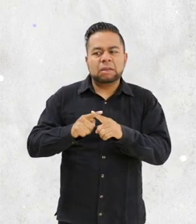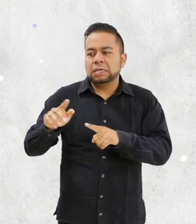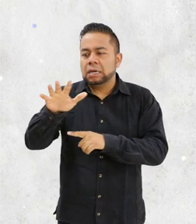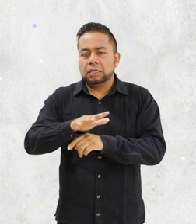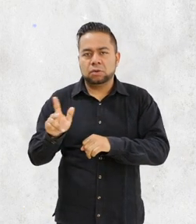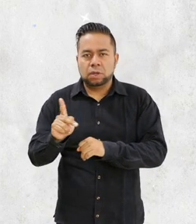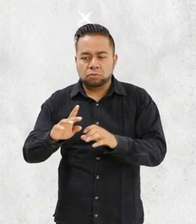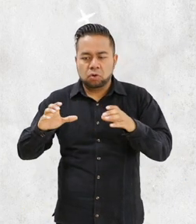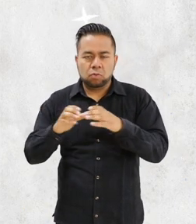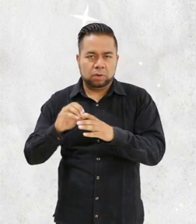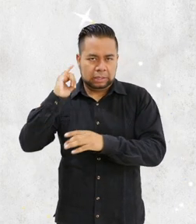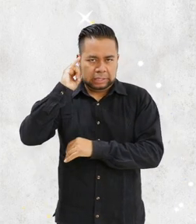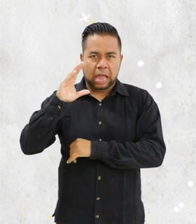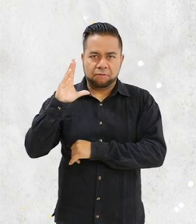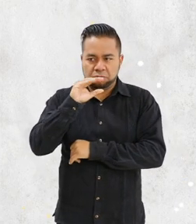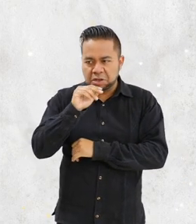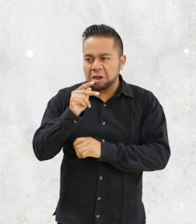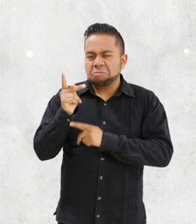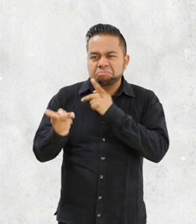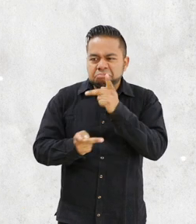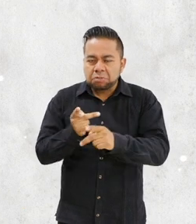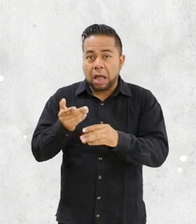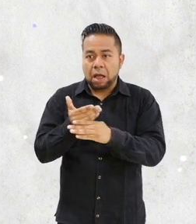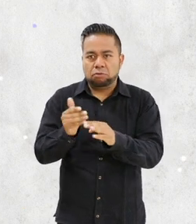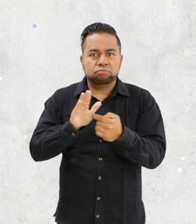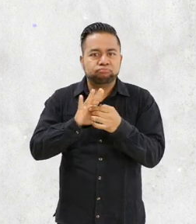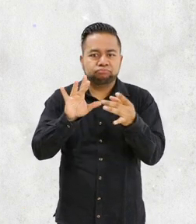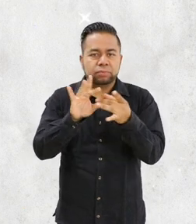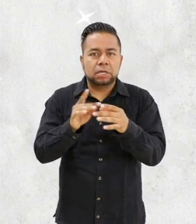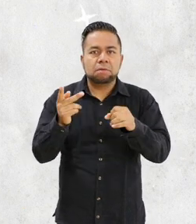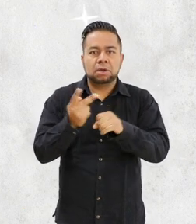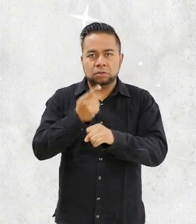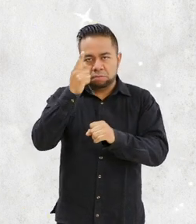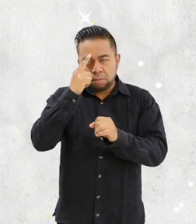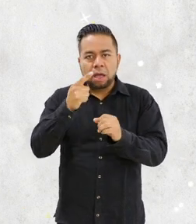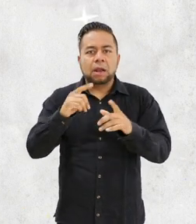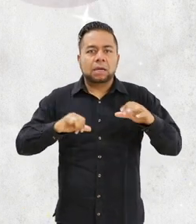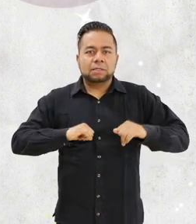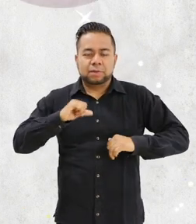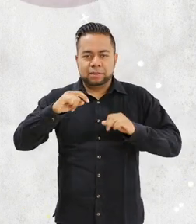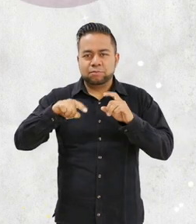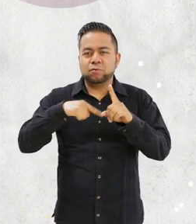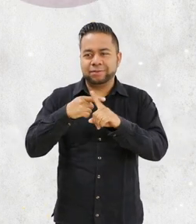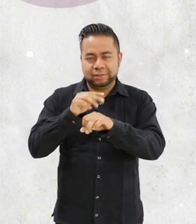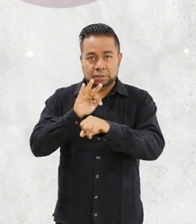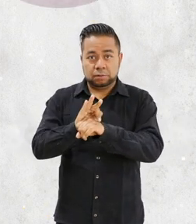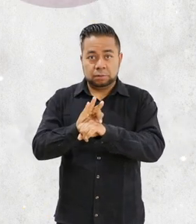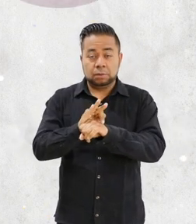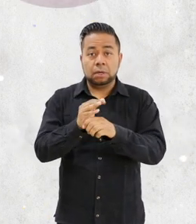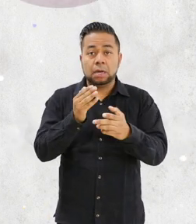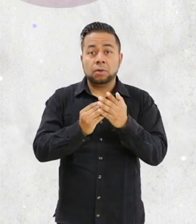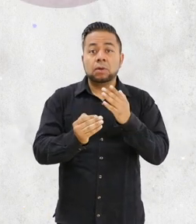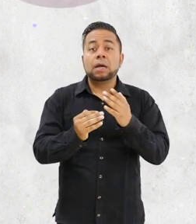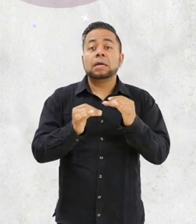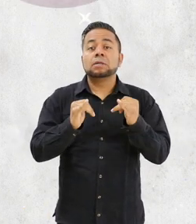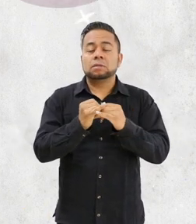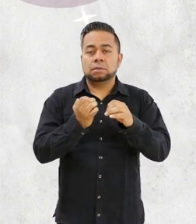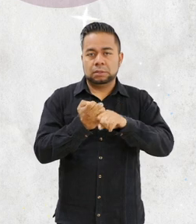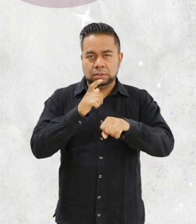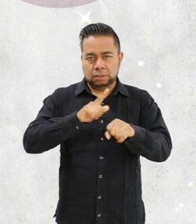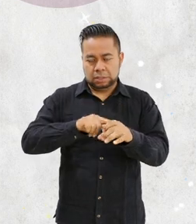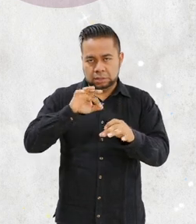comunidades indígenas y afromexicanas en materia de acciones afirmativas. El Instituto Estatal Electoral y de